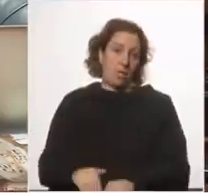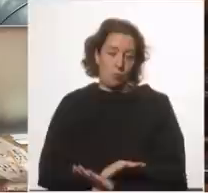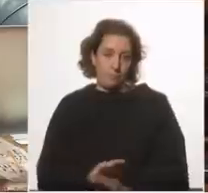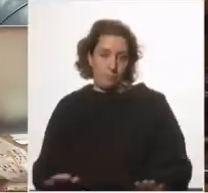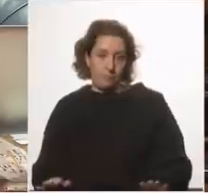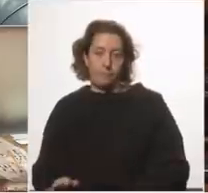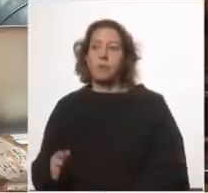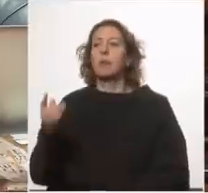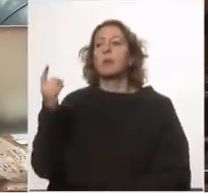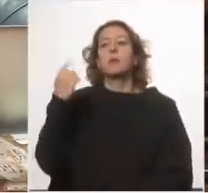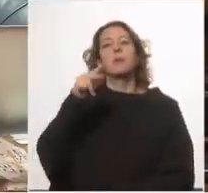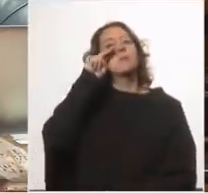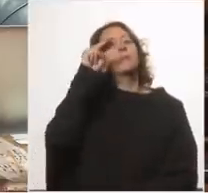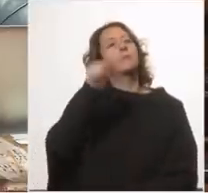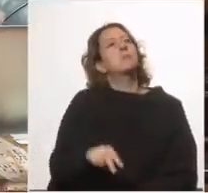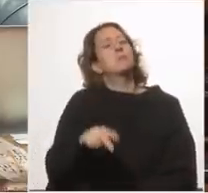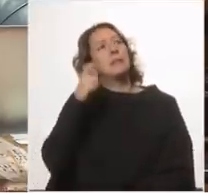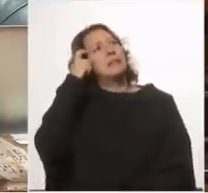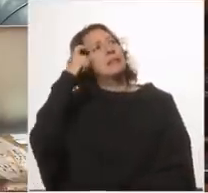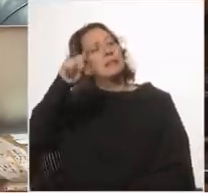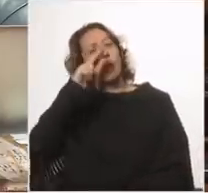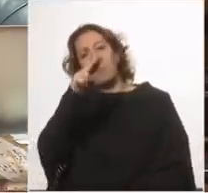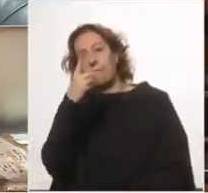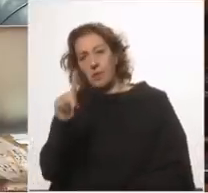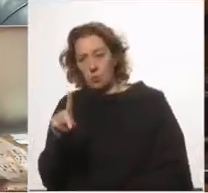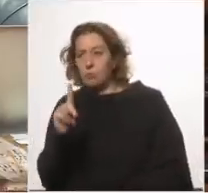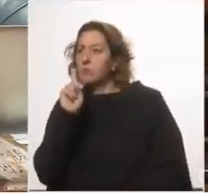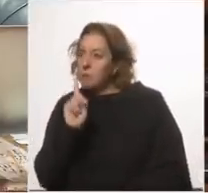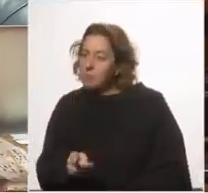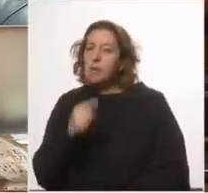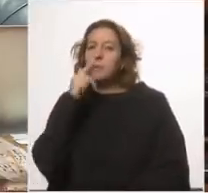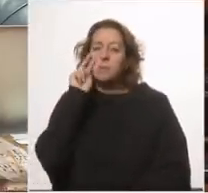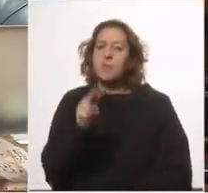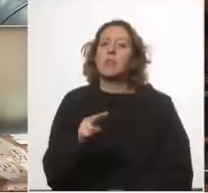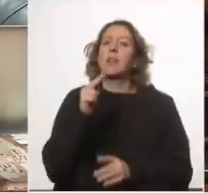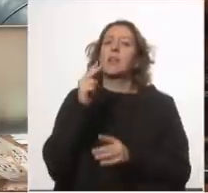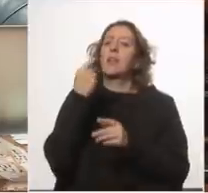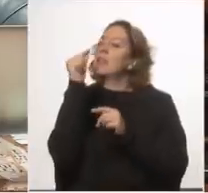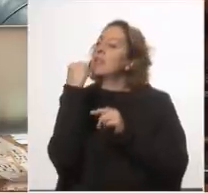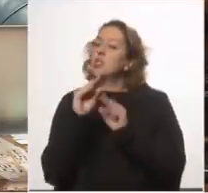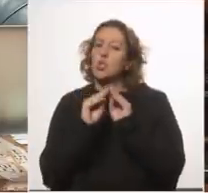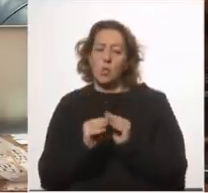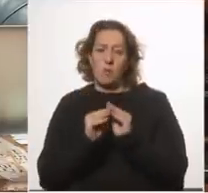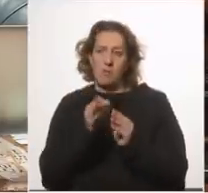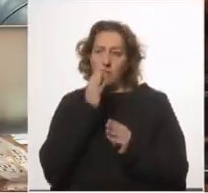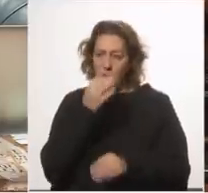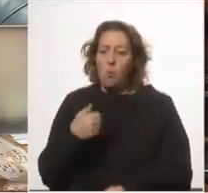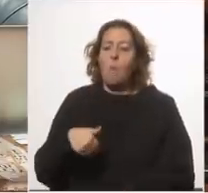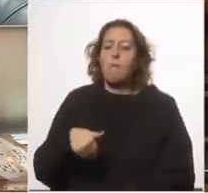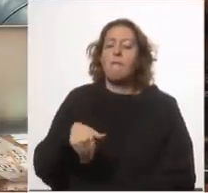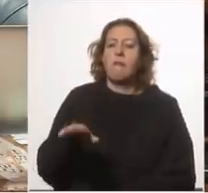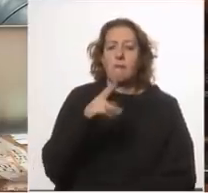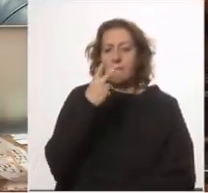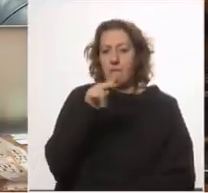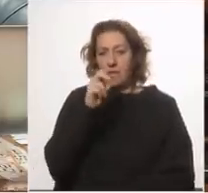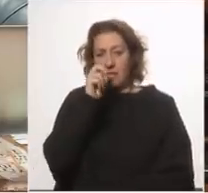pero miremos las expectativas del 21 también mire la rendición de cuentas cuánto dice el poder ejecutivo que va a aumentar la economía en